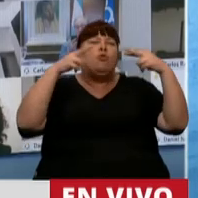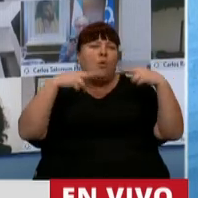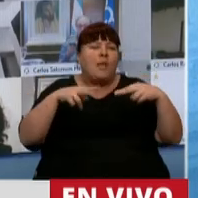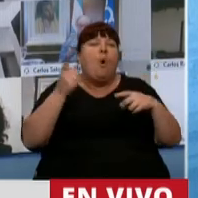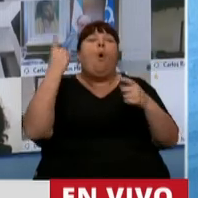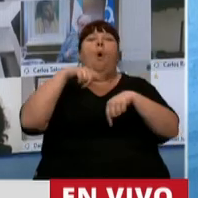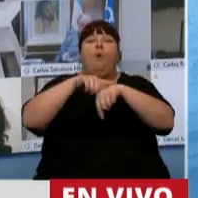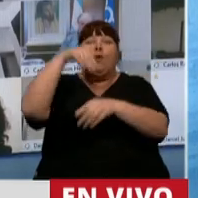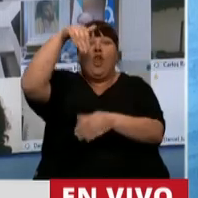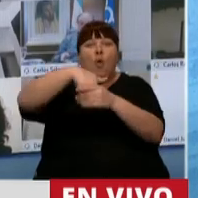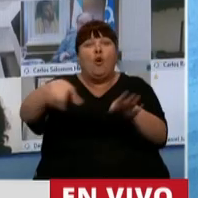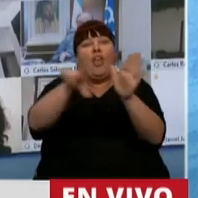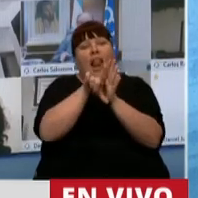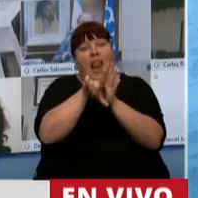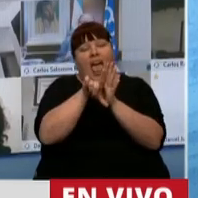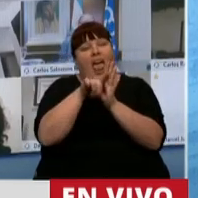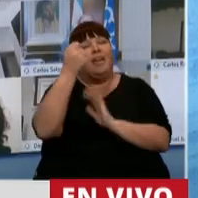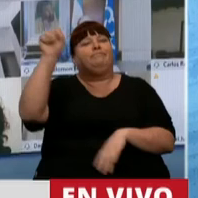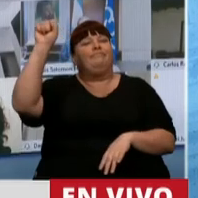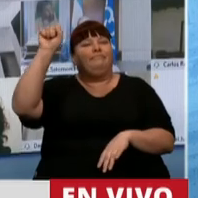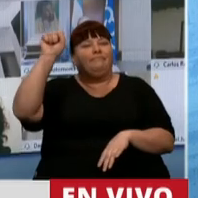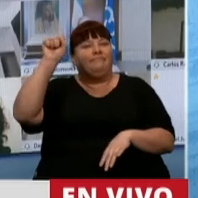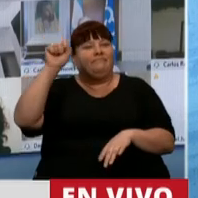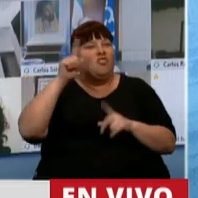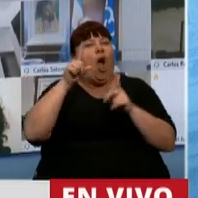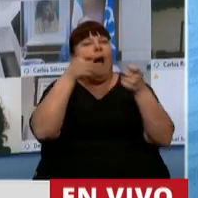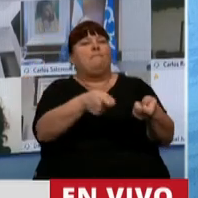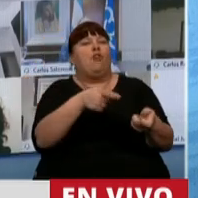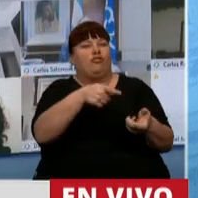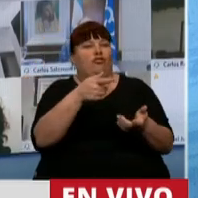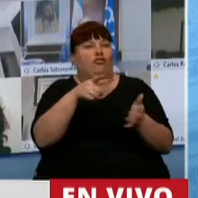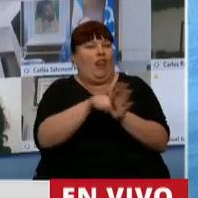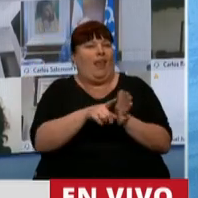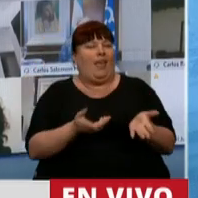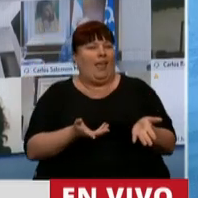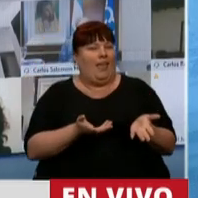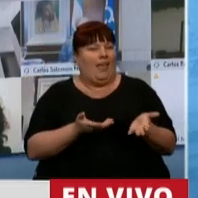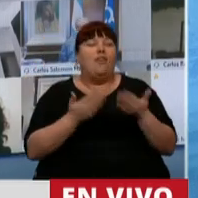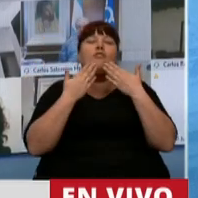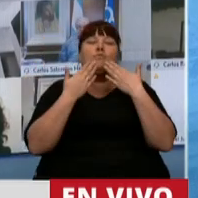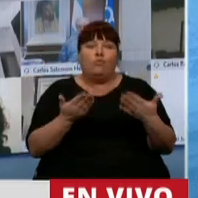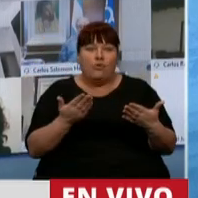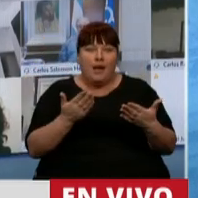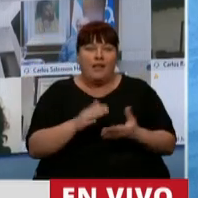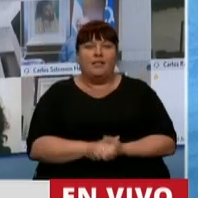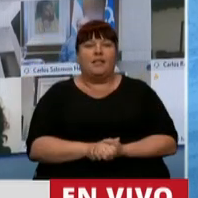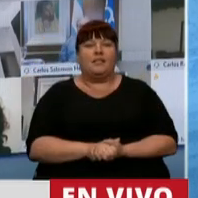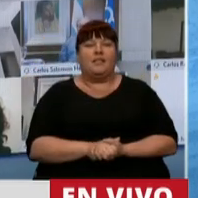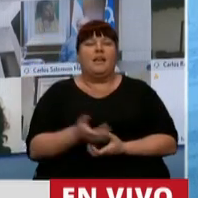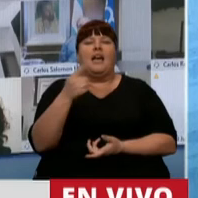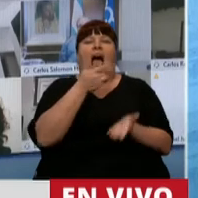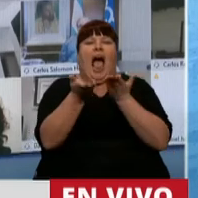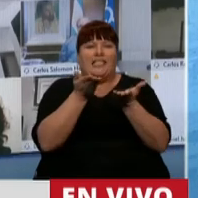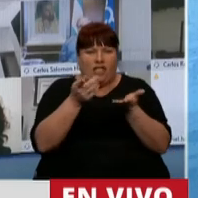a la hora de votar esta ley no estuvieron acompañándola muchas gracias a los